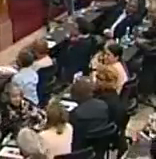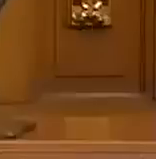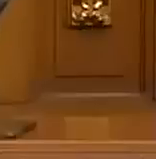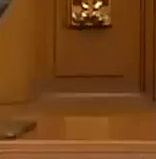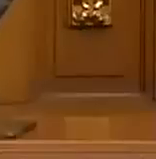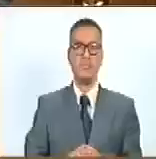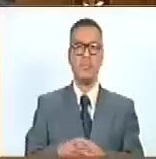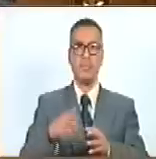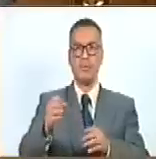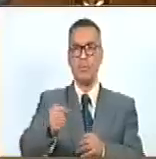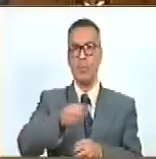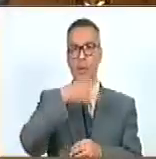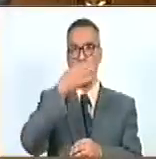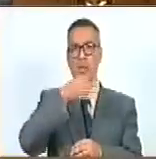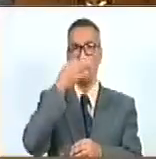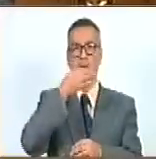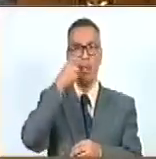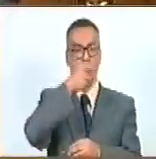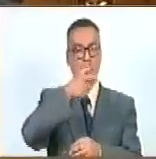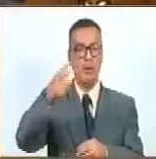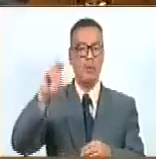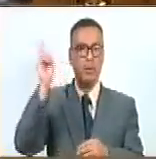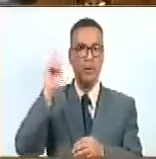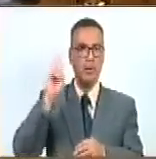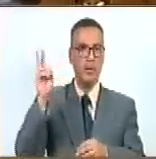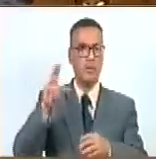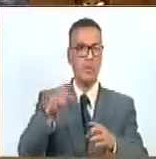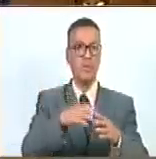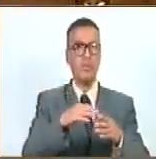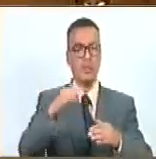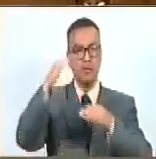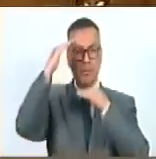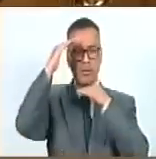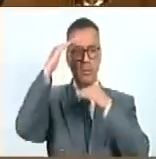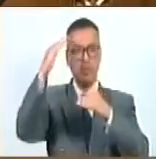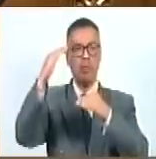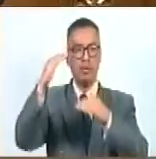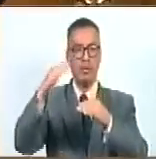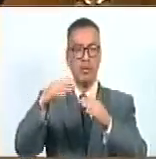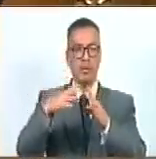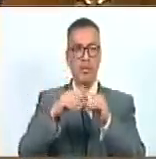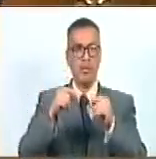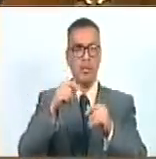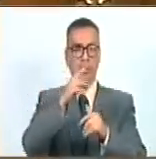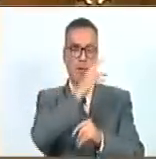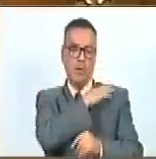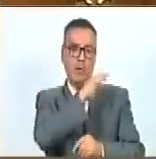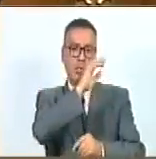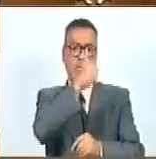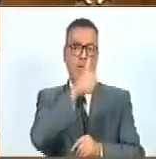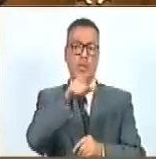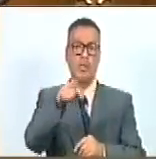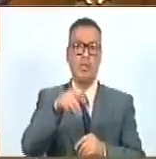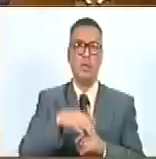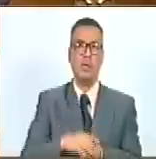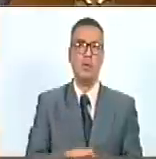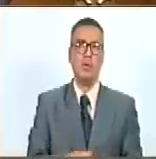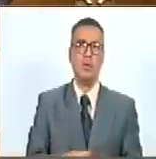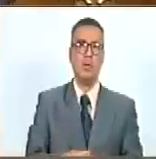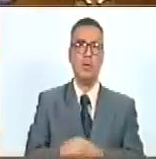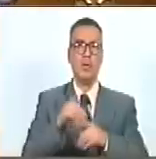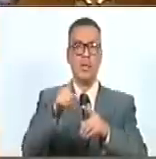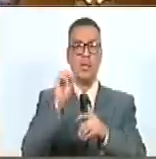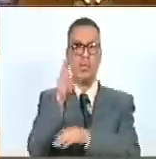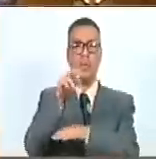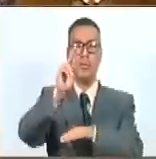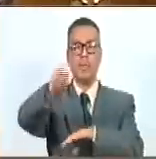Buenas tardes, pueblo de Venezuela, todas y todos, saludo a la Junta Directiva. Esta digna